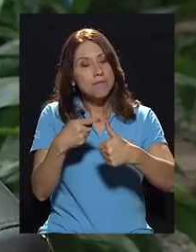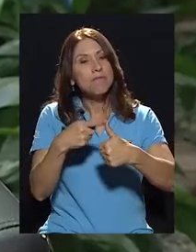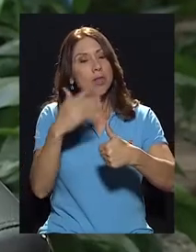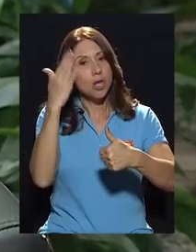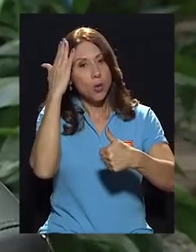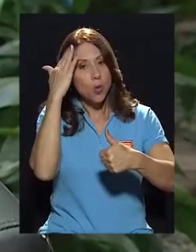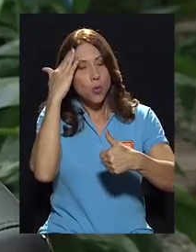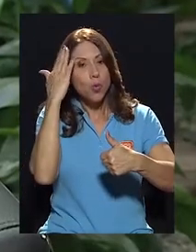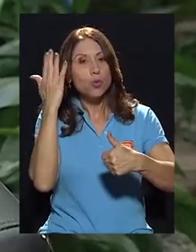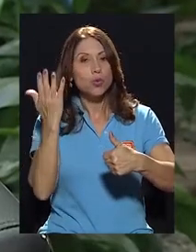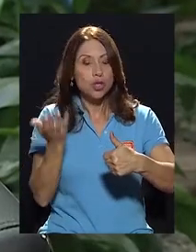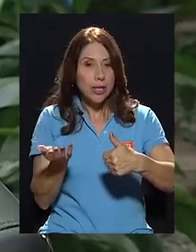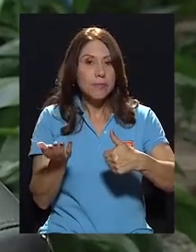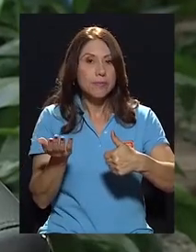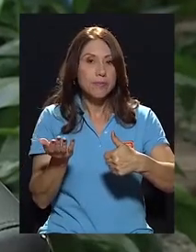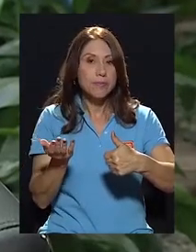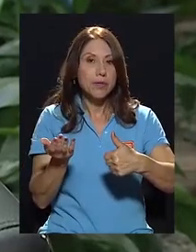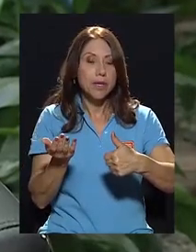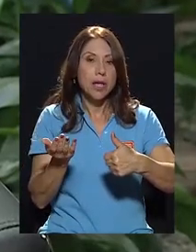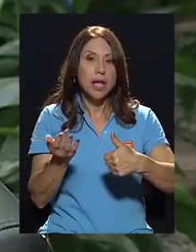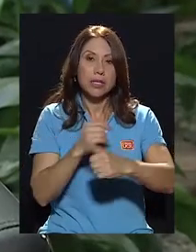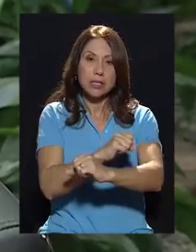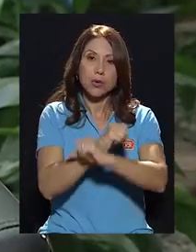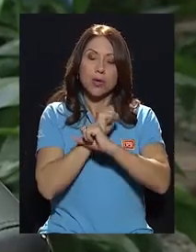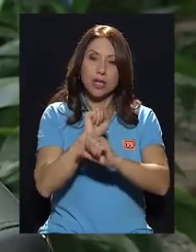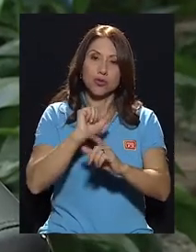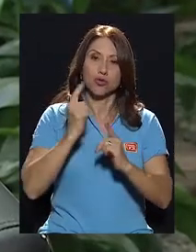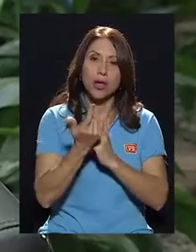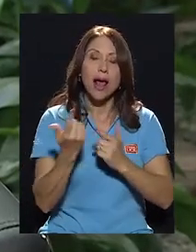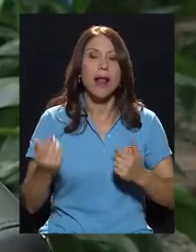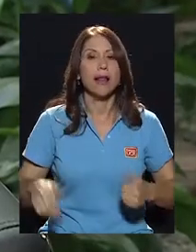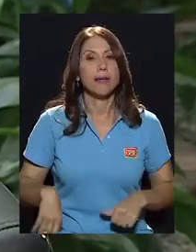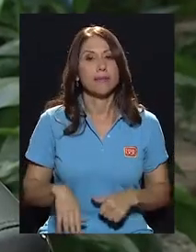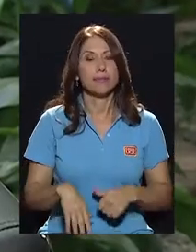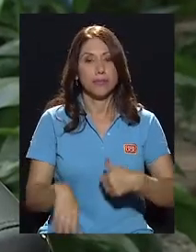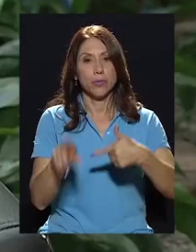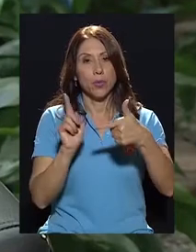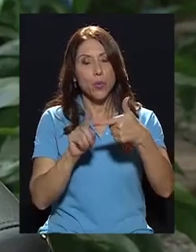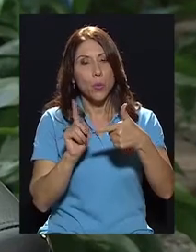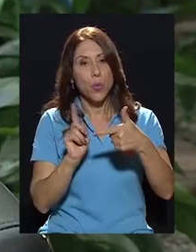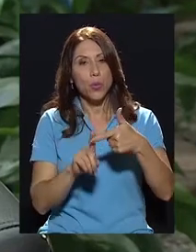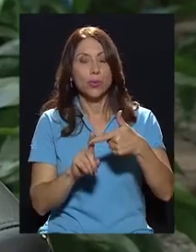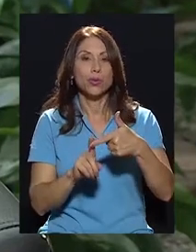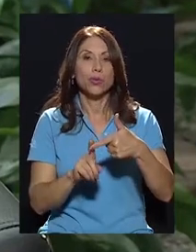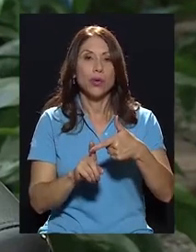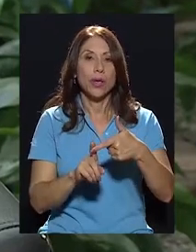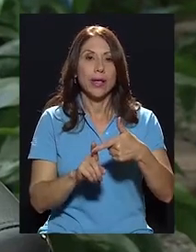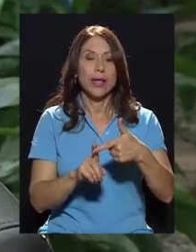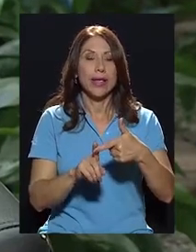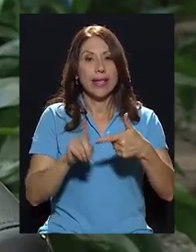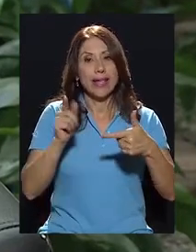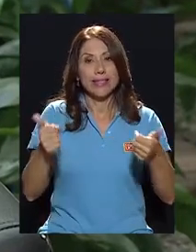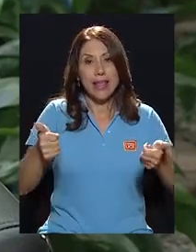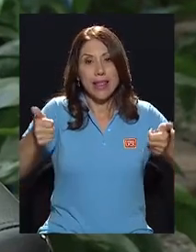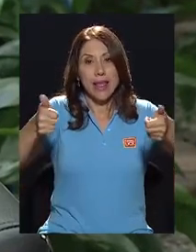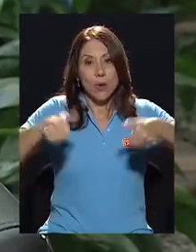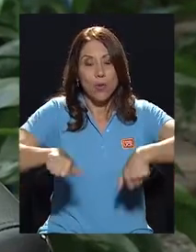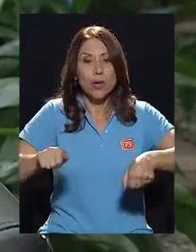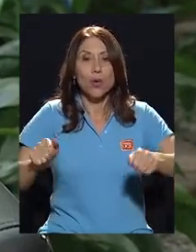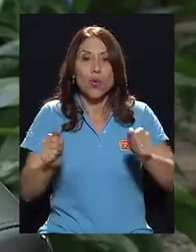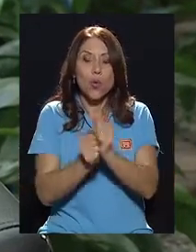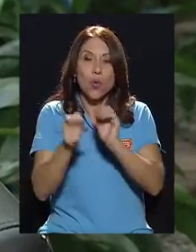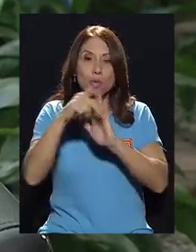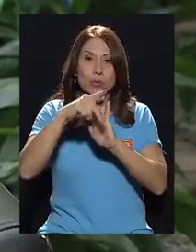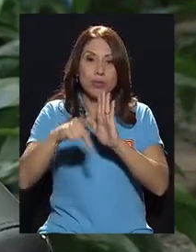uno, que conoce lo que es la seguridad social, dos, que está de